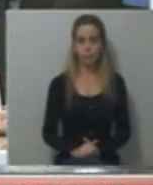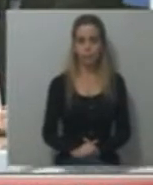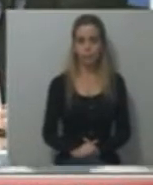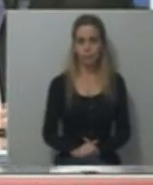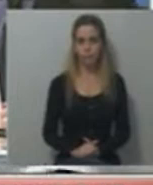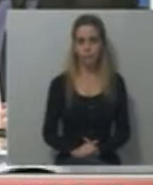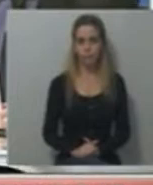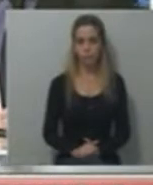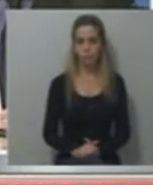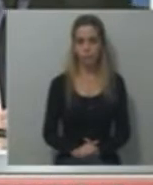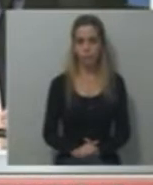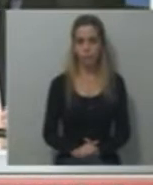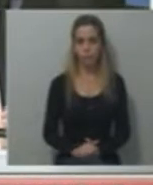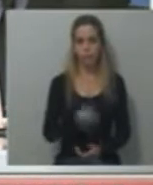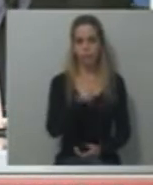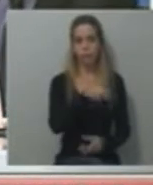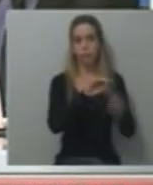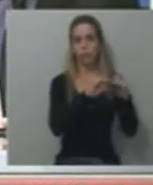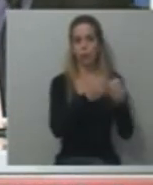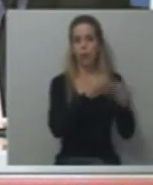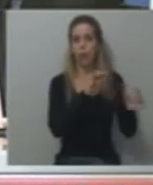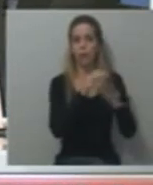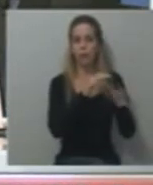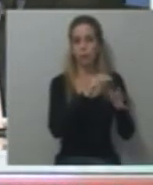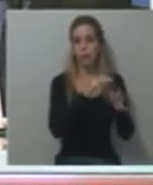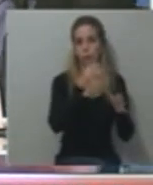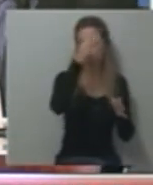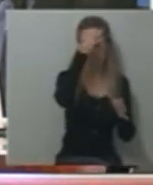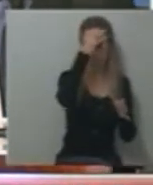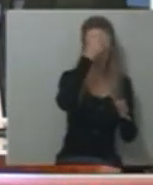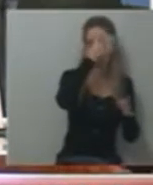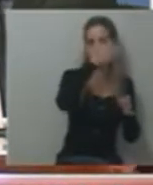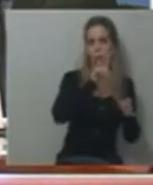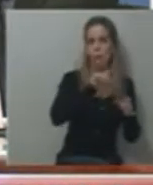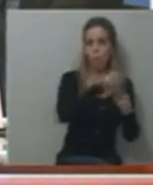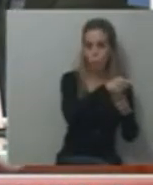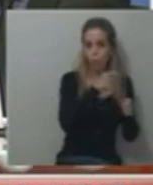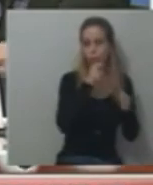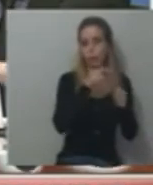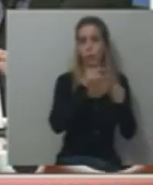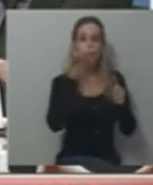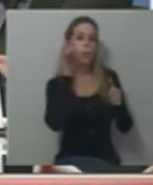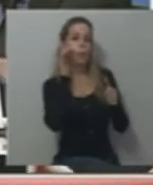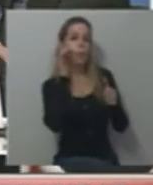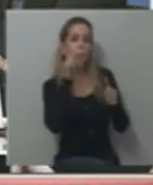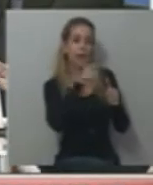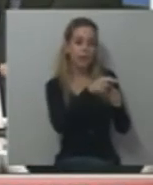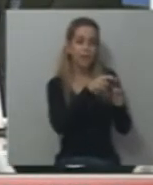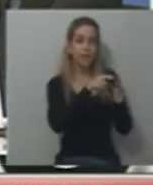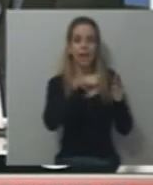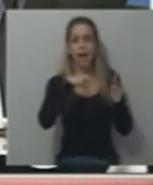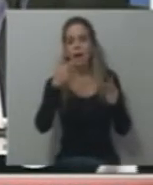siguen manteniendo esta diferencia de entre 10 y 12 puntos. 42 a 30, 40 a 30, 43 a 31.